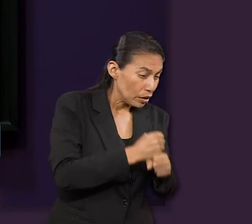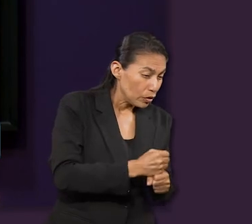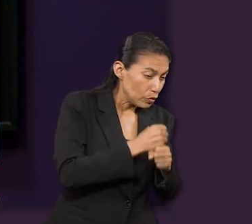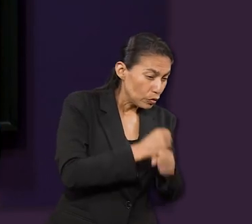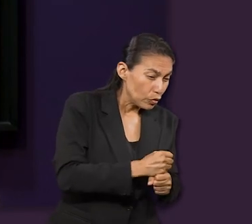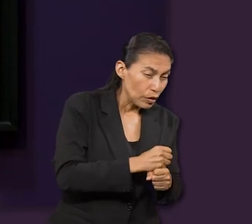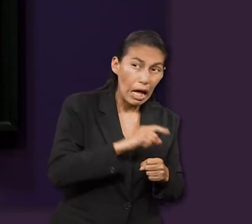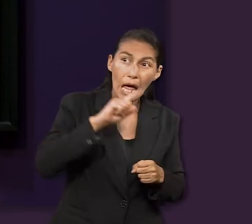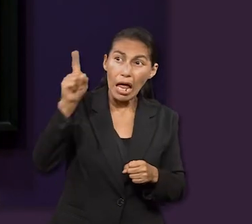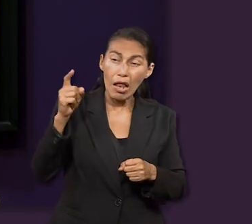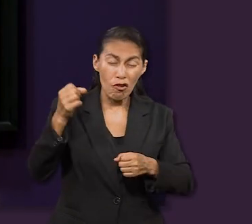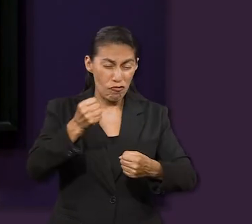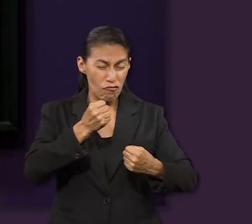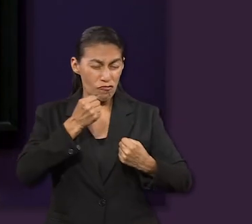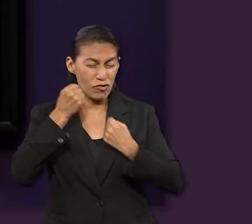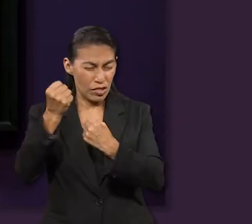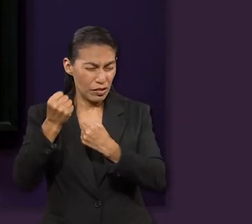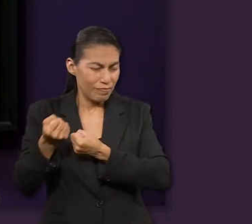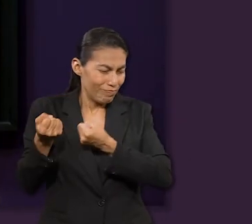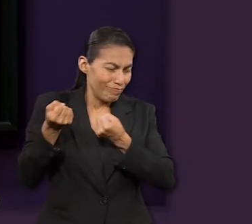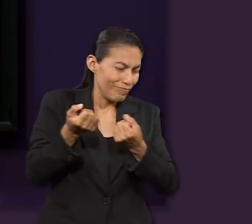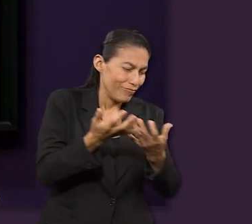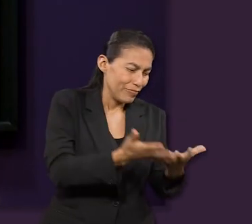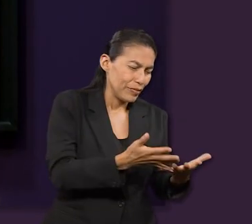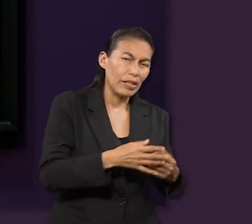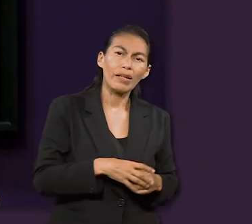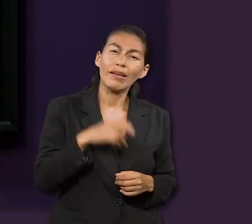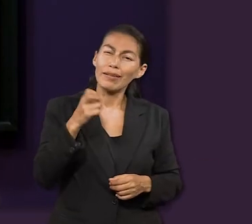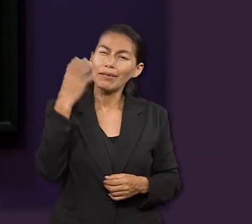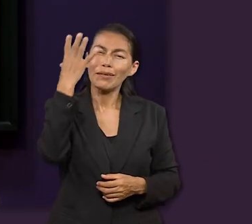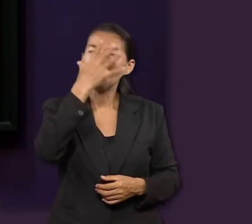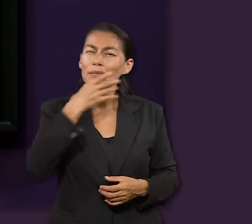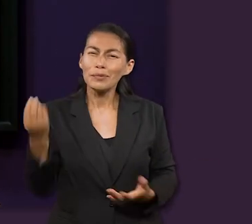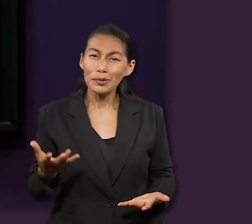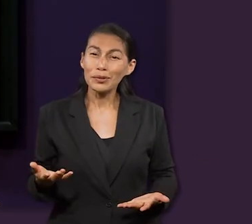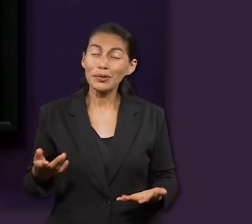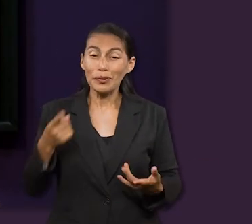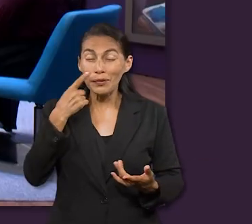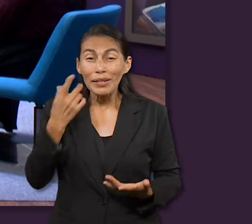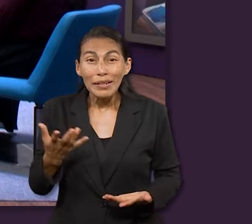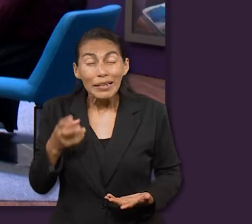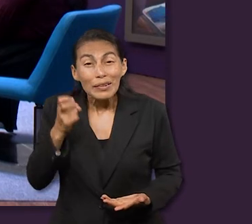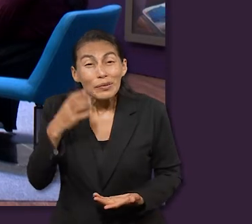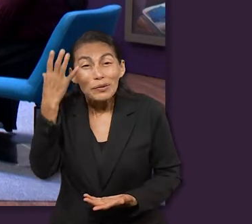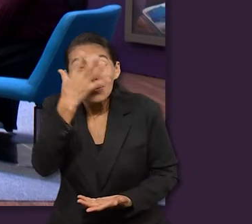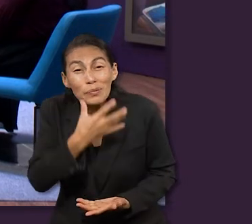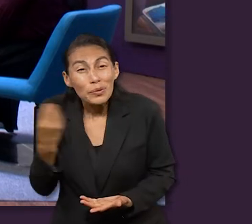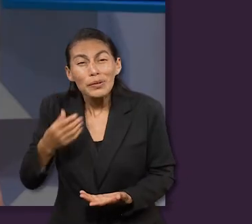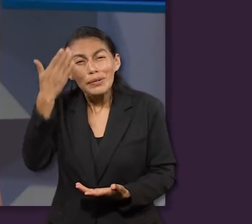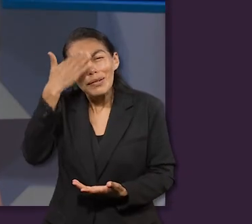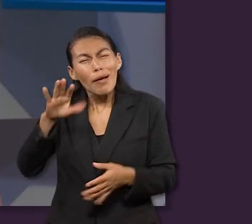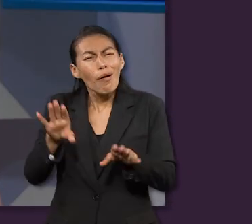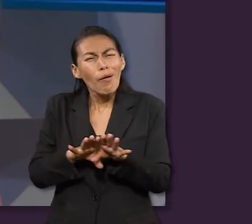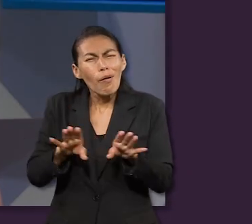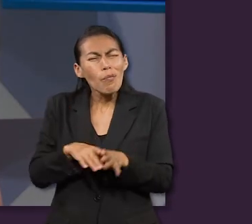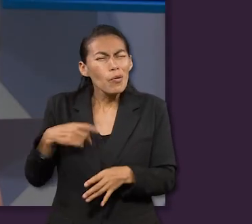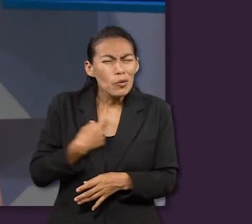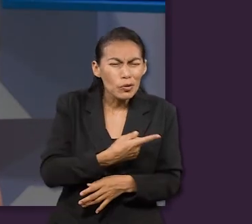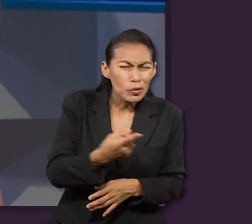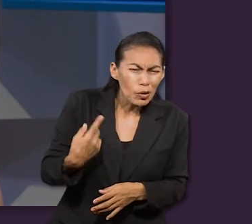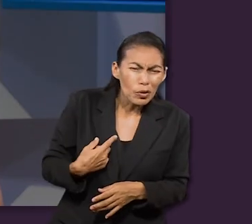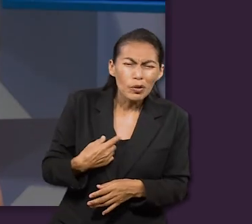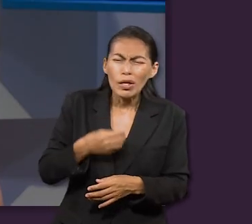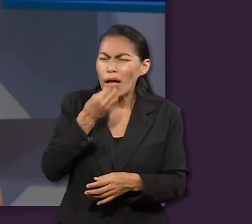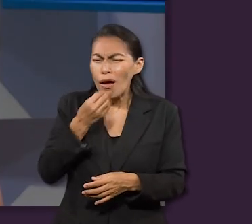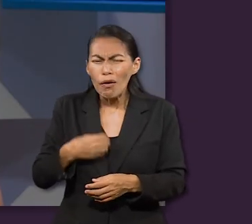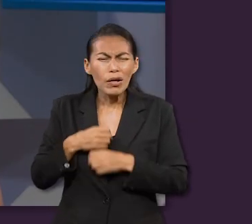Él mismo os perfeccione, afirme, fortalezca y establezca. Qué bonito saber que Dios puede hacer eso con nosotros en las